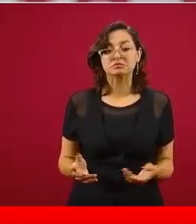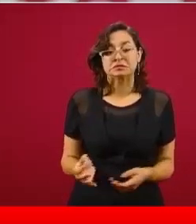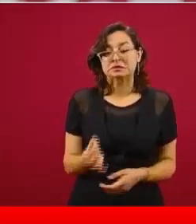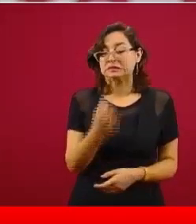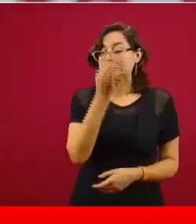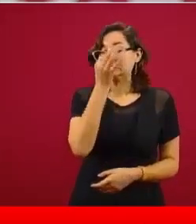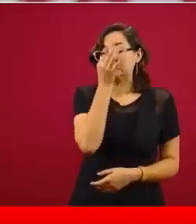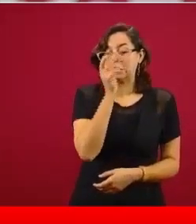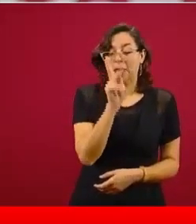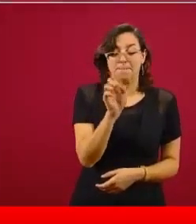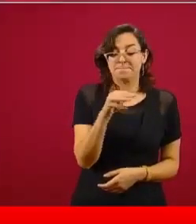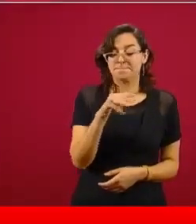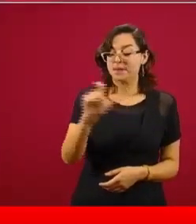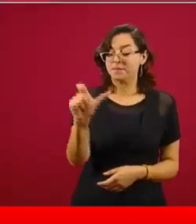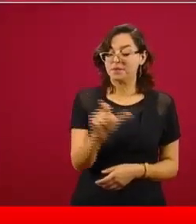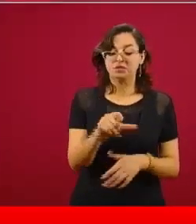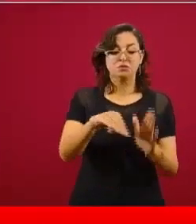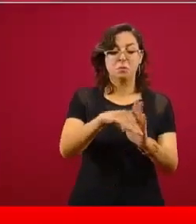Pemex. Entonces,